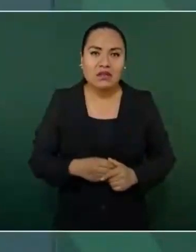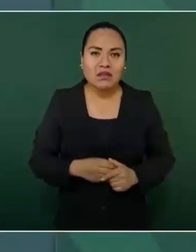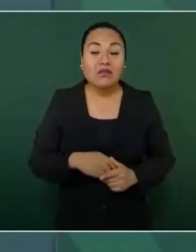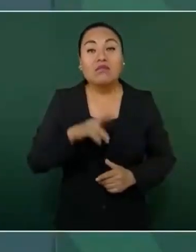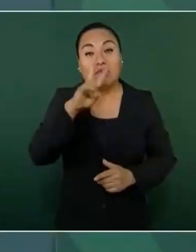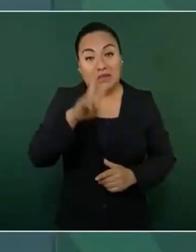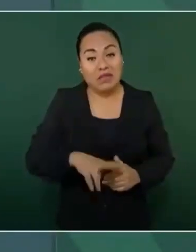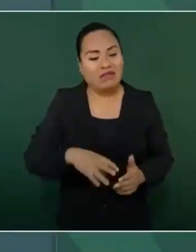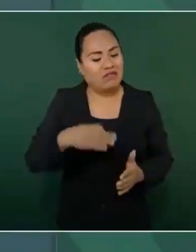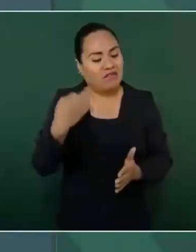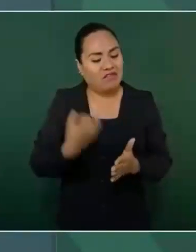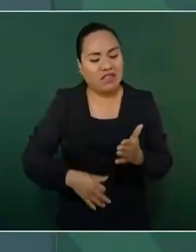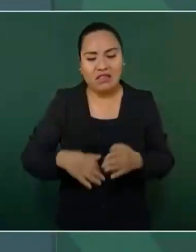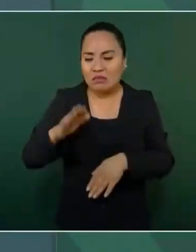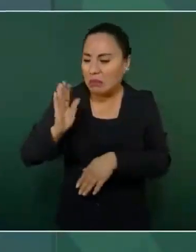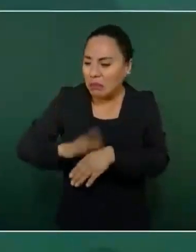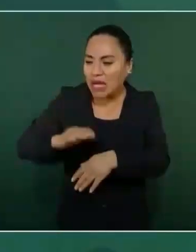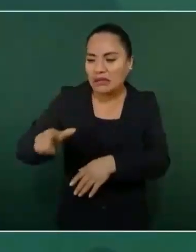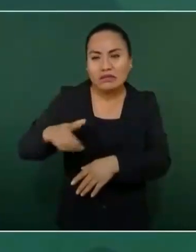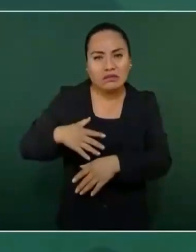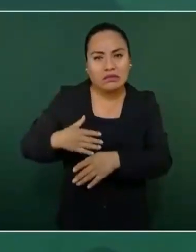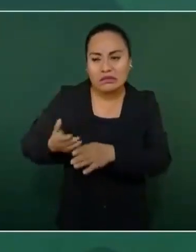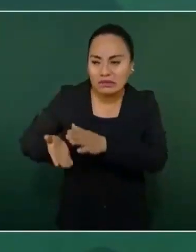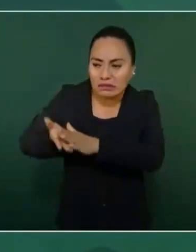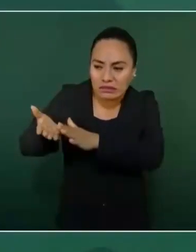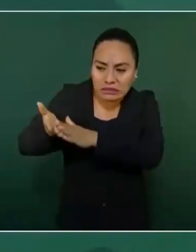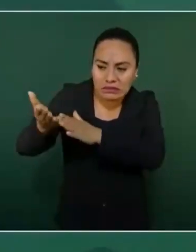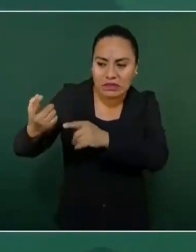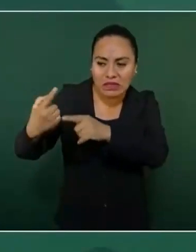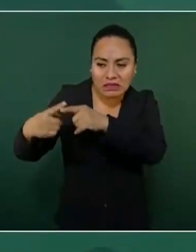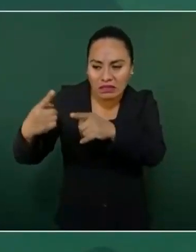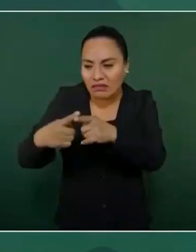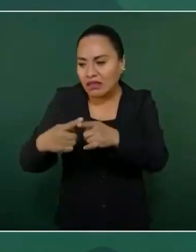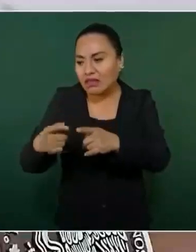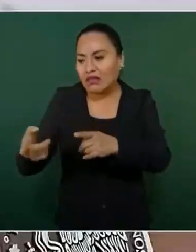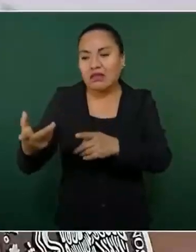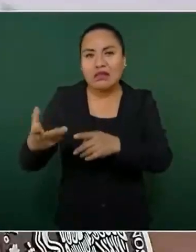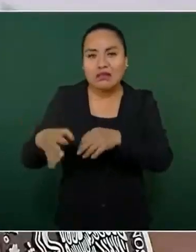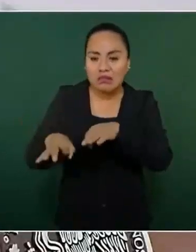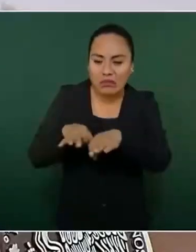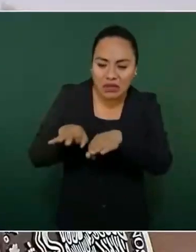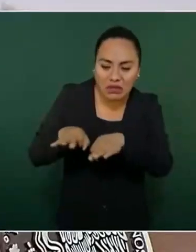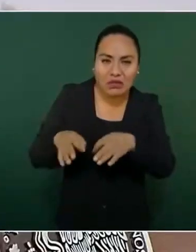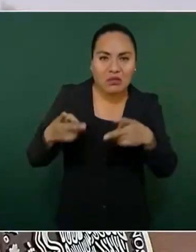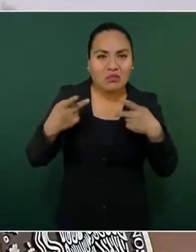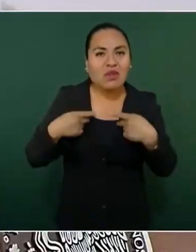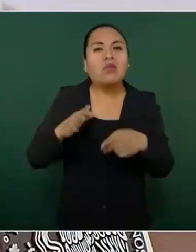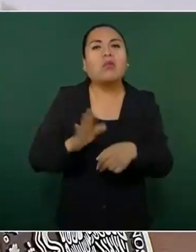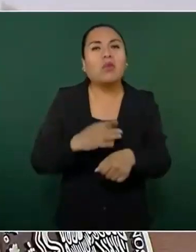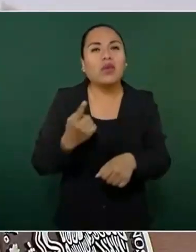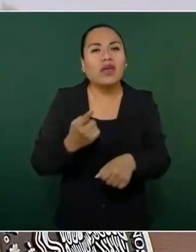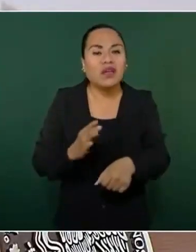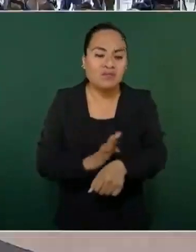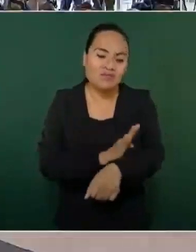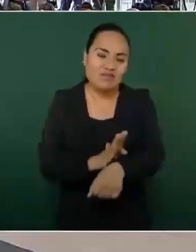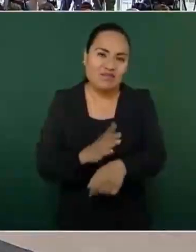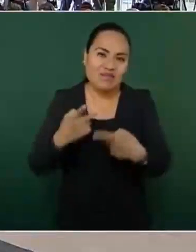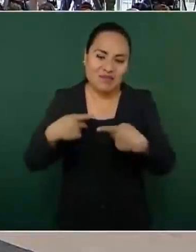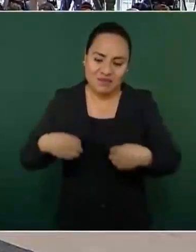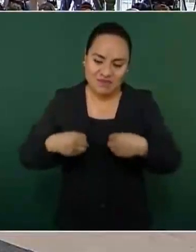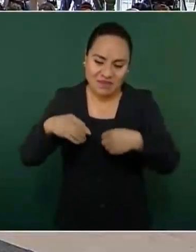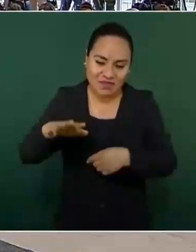obra y que es en beneficio de las comunidades, en beneficio del pueblo. Si fuese